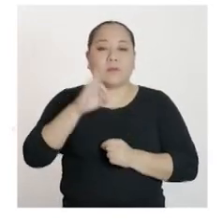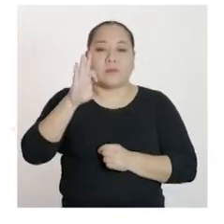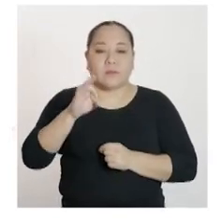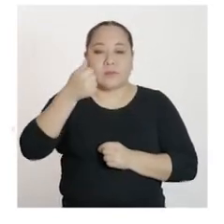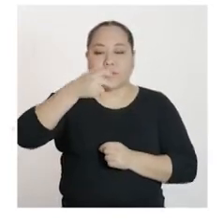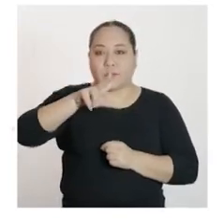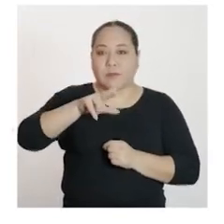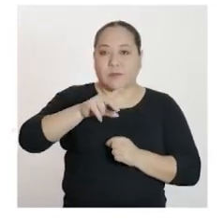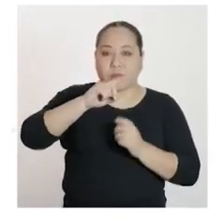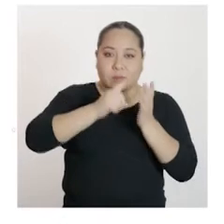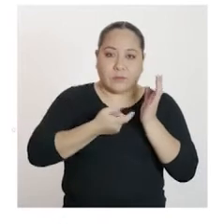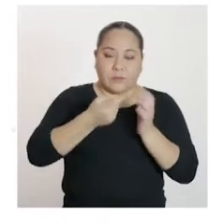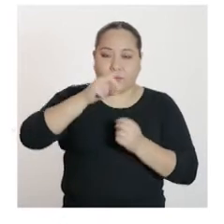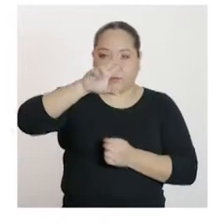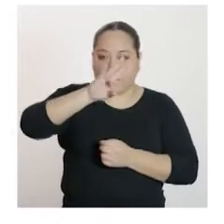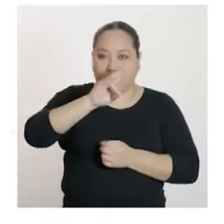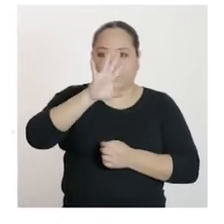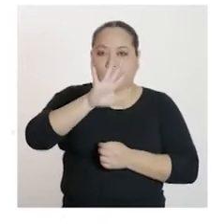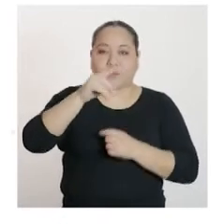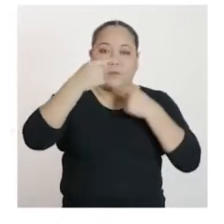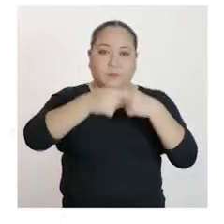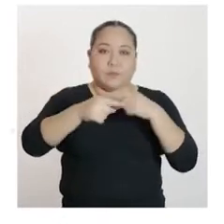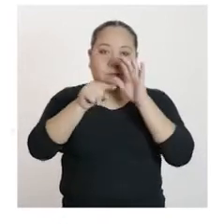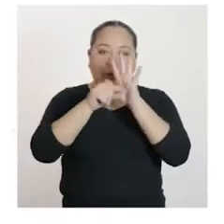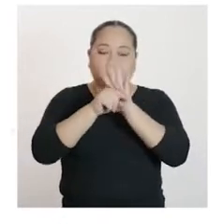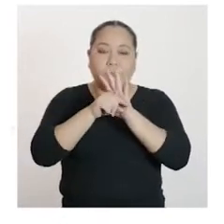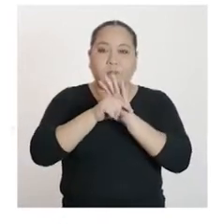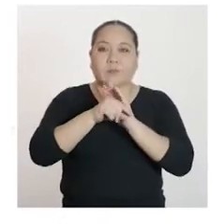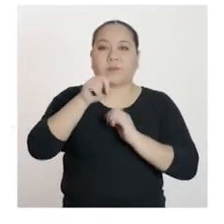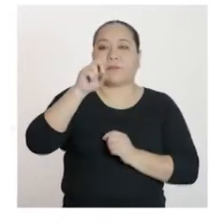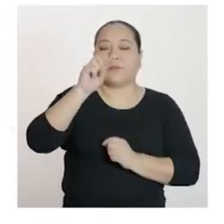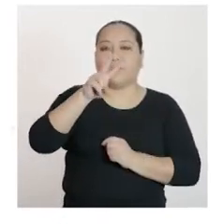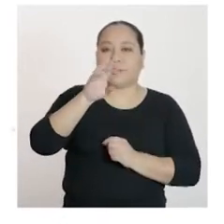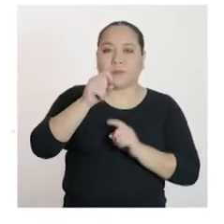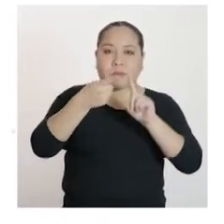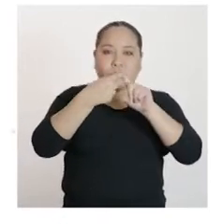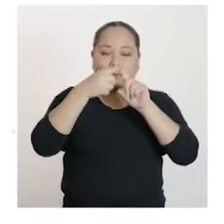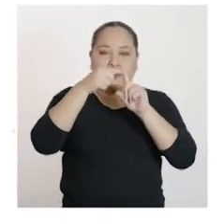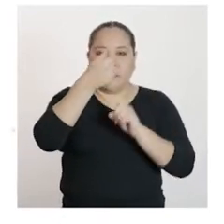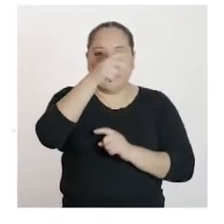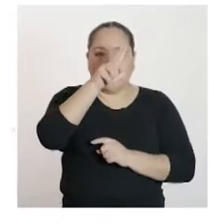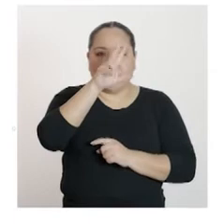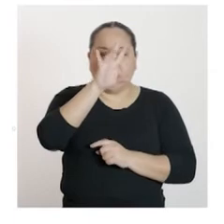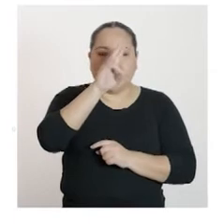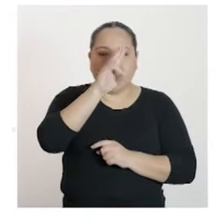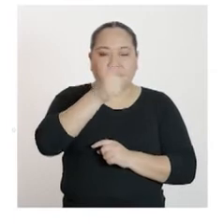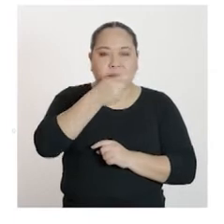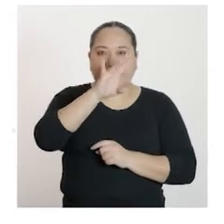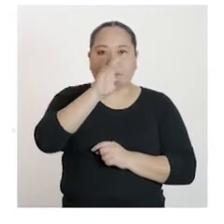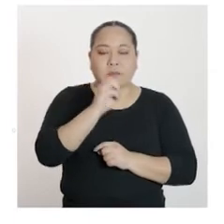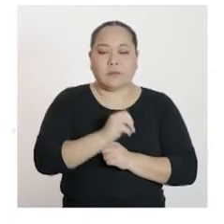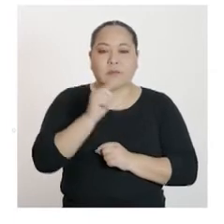f de 13,75 igual a negativo 20 por 13,75 al cuadrado,